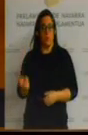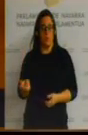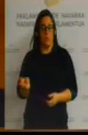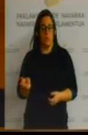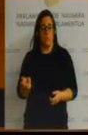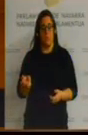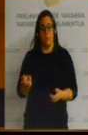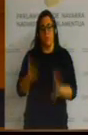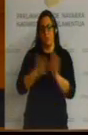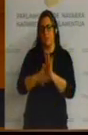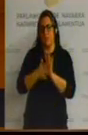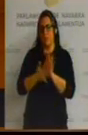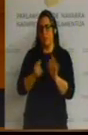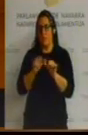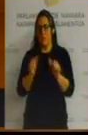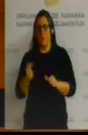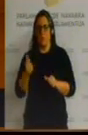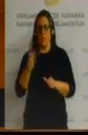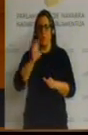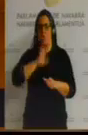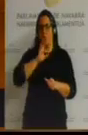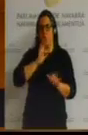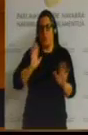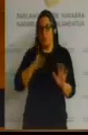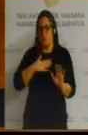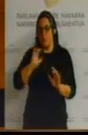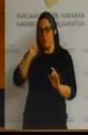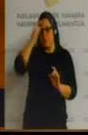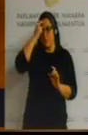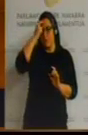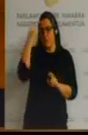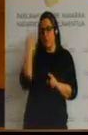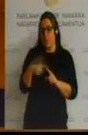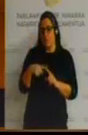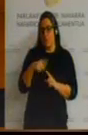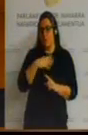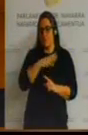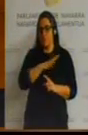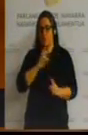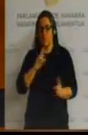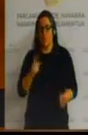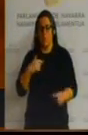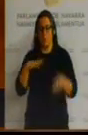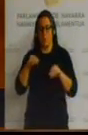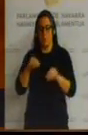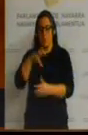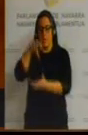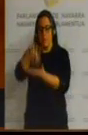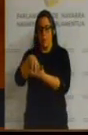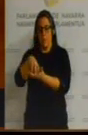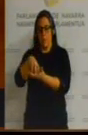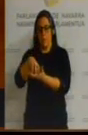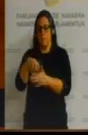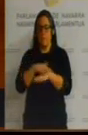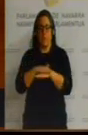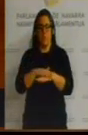de forma curiosa, a mi entender, lo no previsto del uso de esos pabellones, sino, perdón,